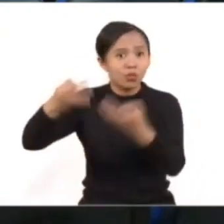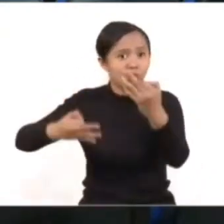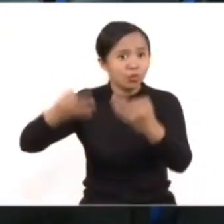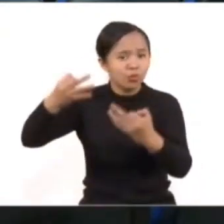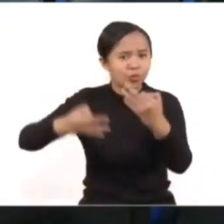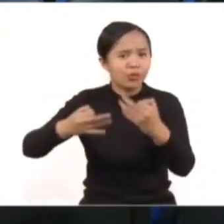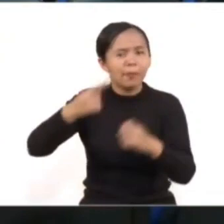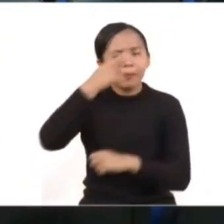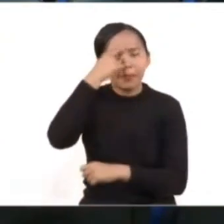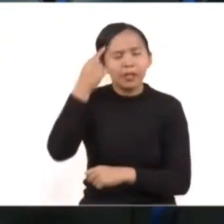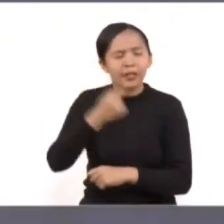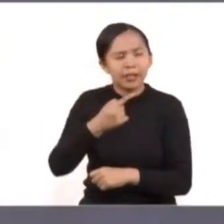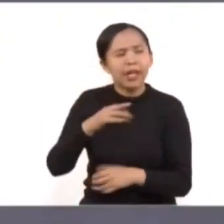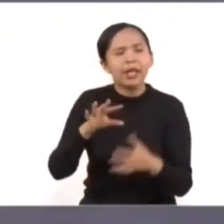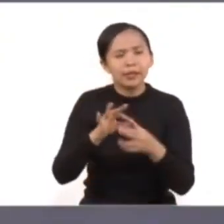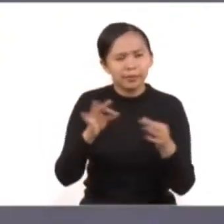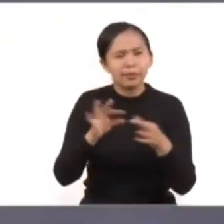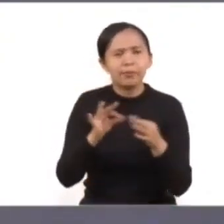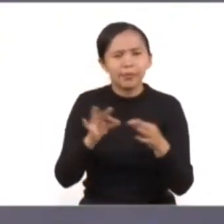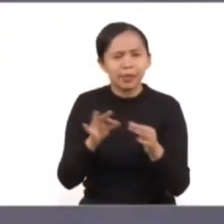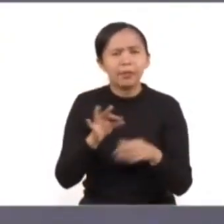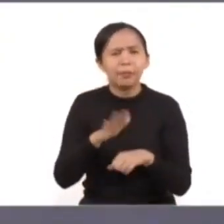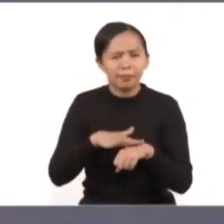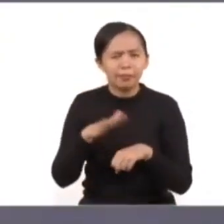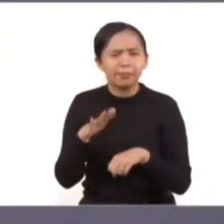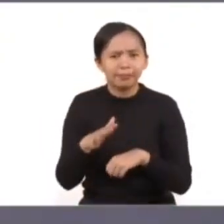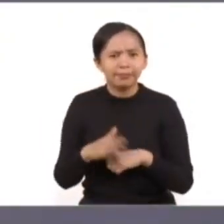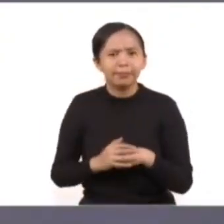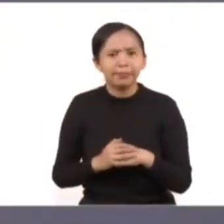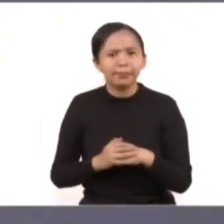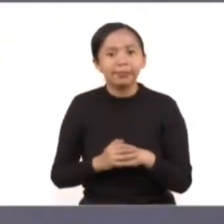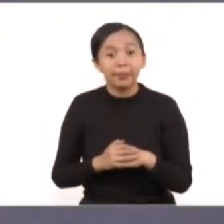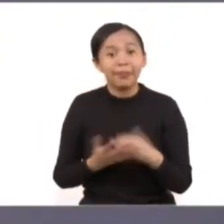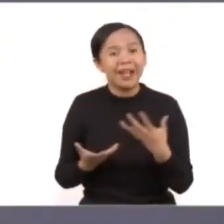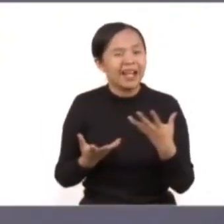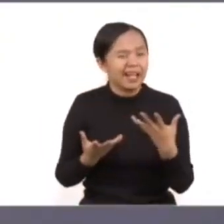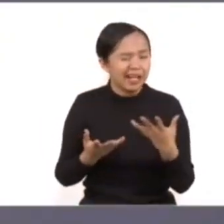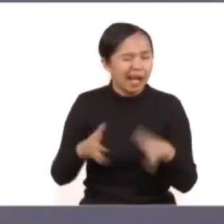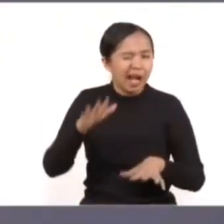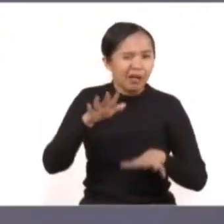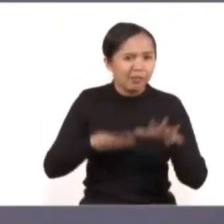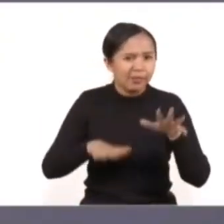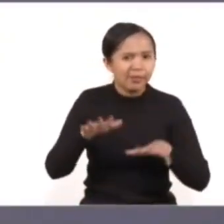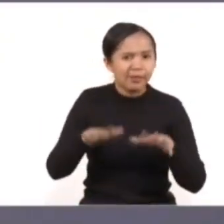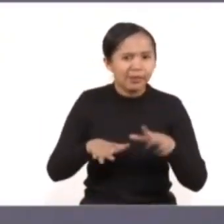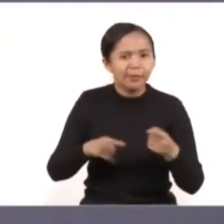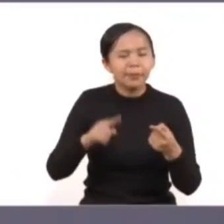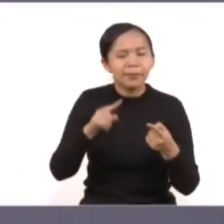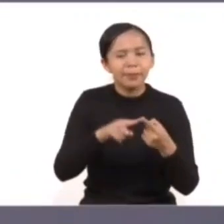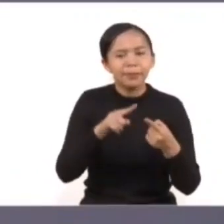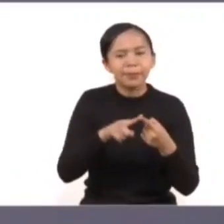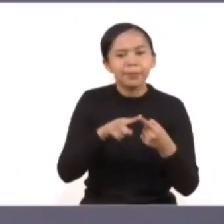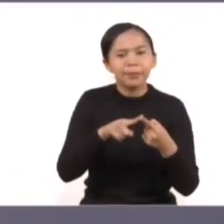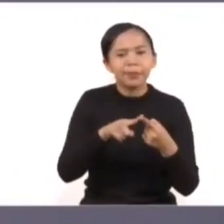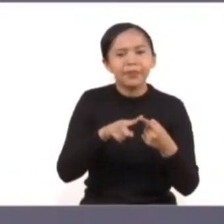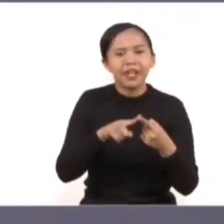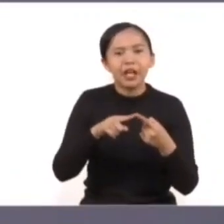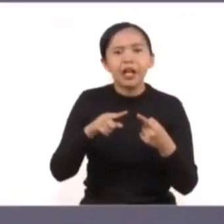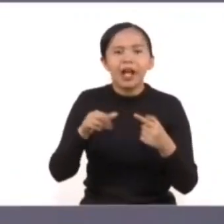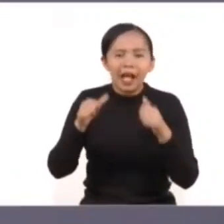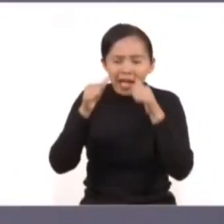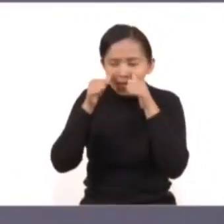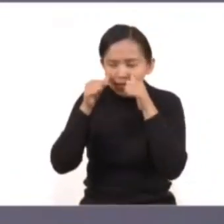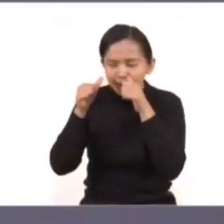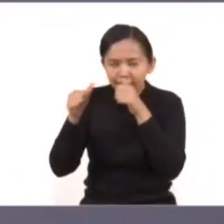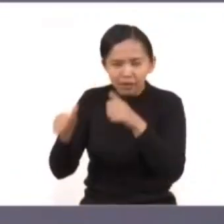den las medidas de protección. Sin embargo, en muchos casos lo primero que se da es el famoso Código